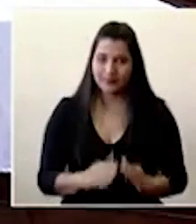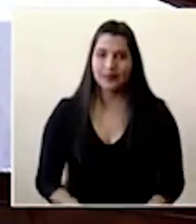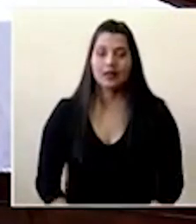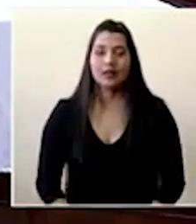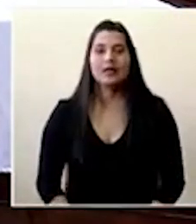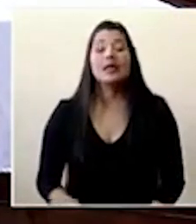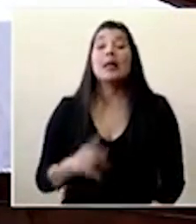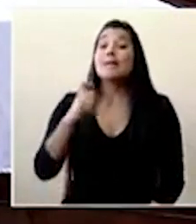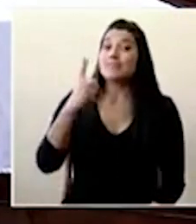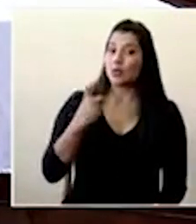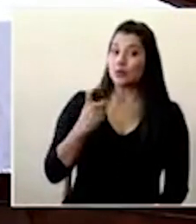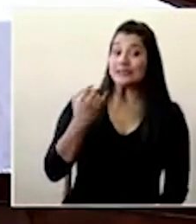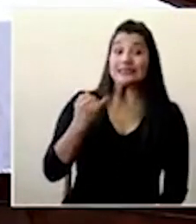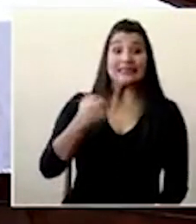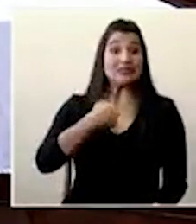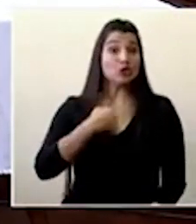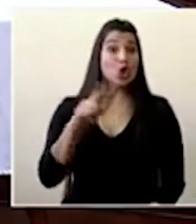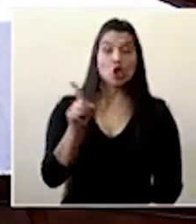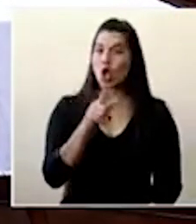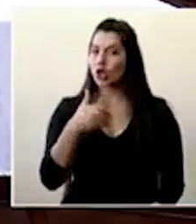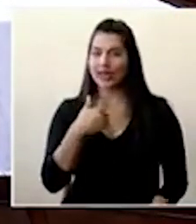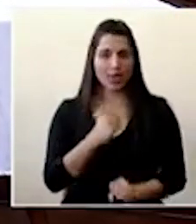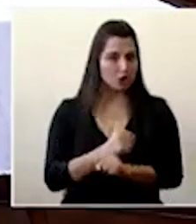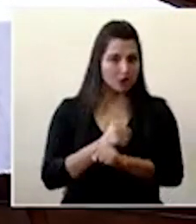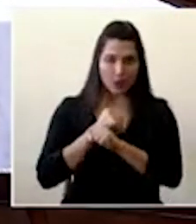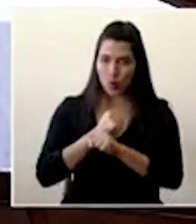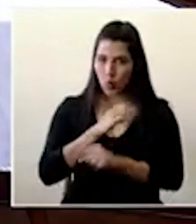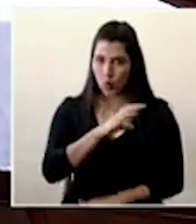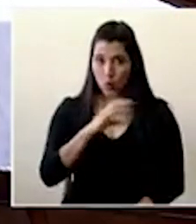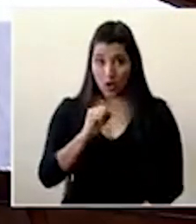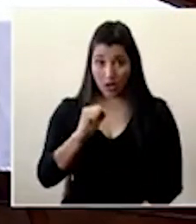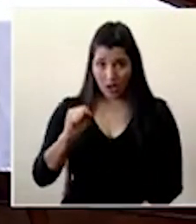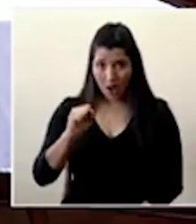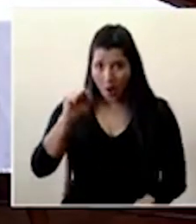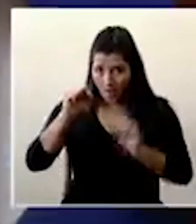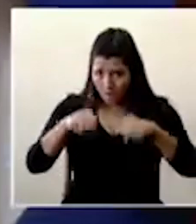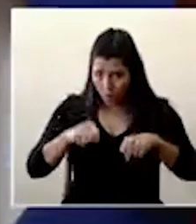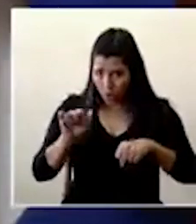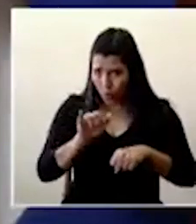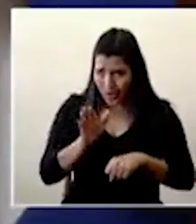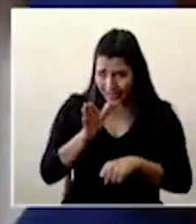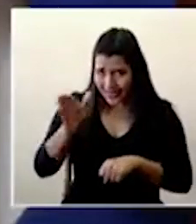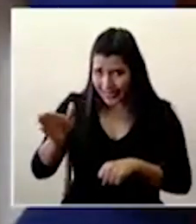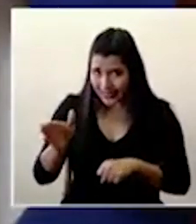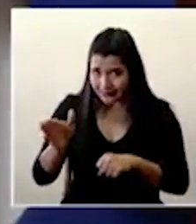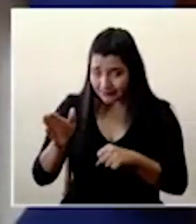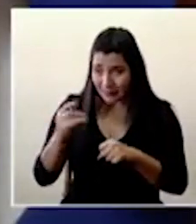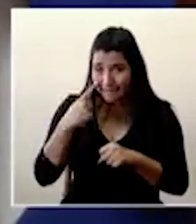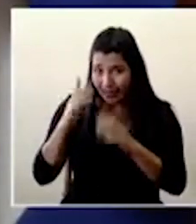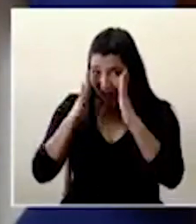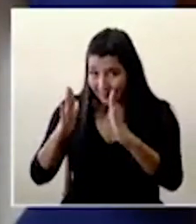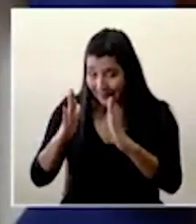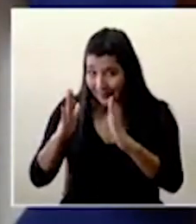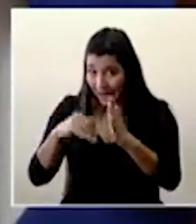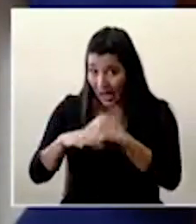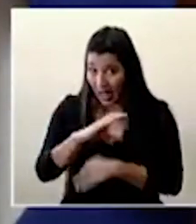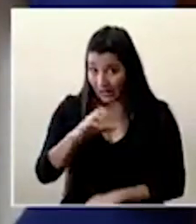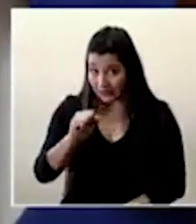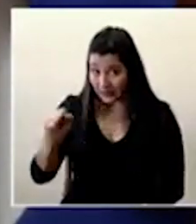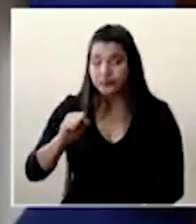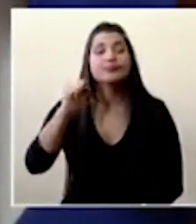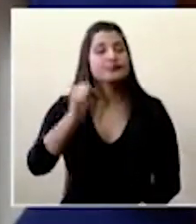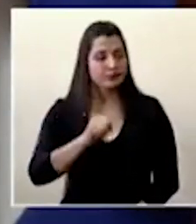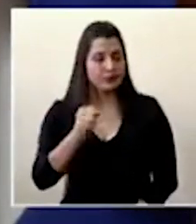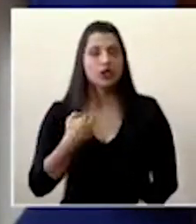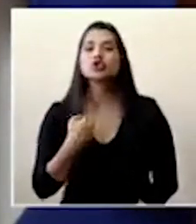yo no soy asegurado puedo acudir igual a los servicios ante el COVID si ya hemos